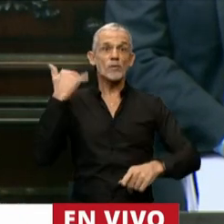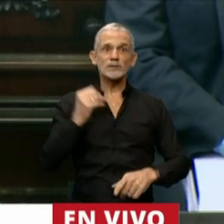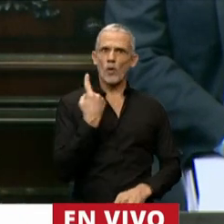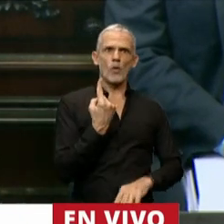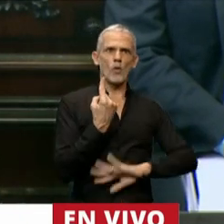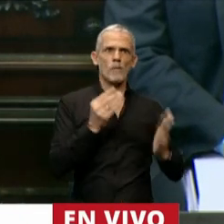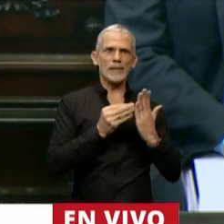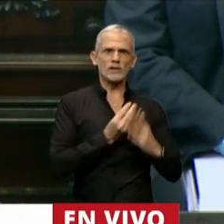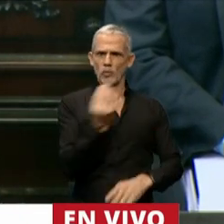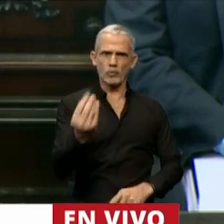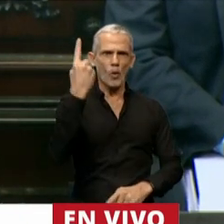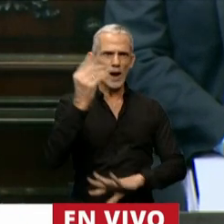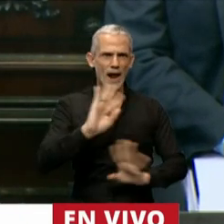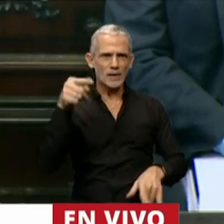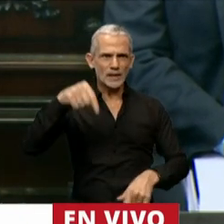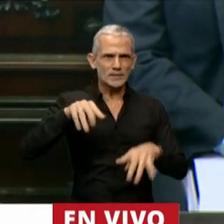ministro vino a esta casa.